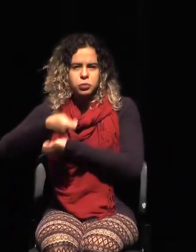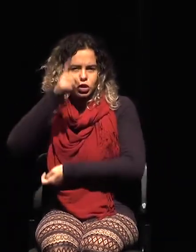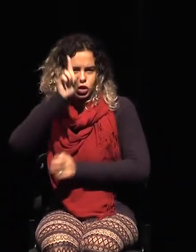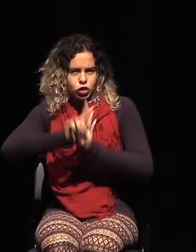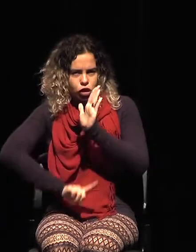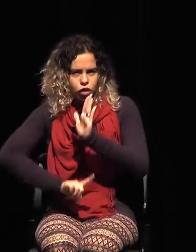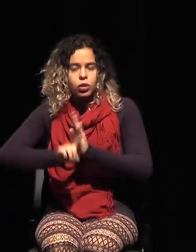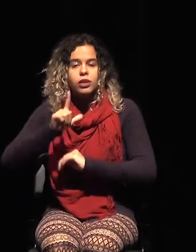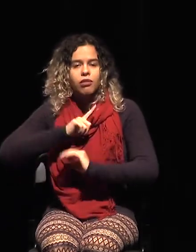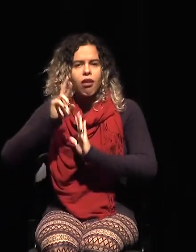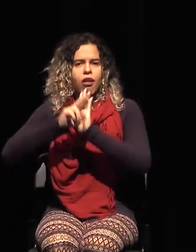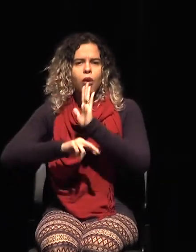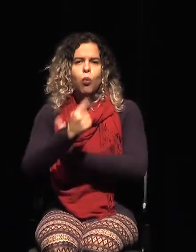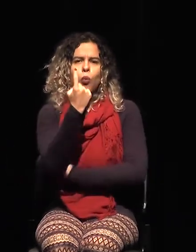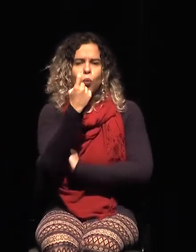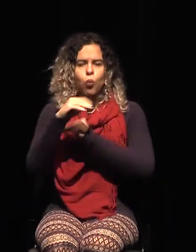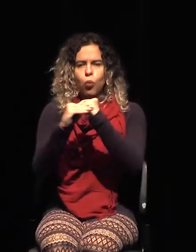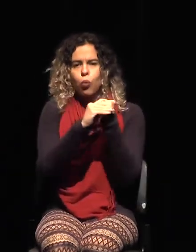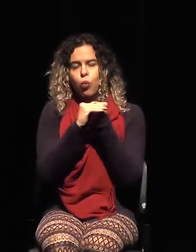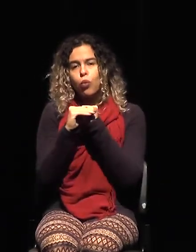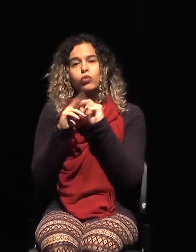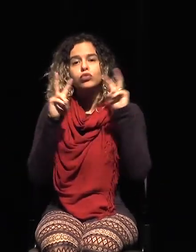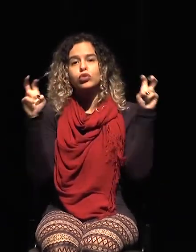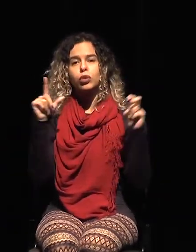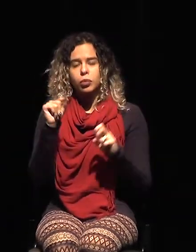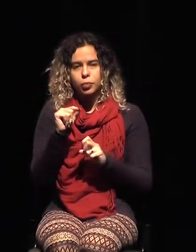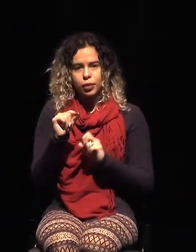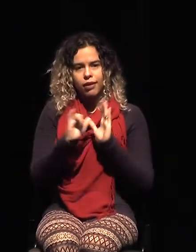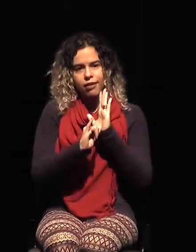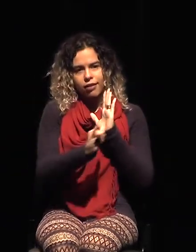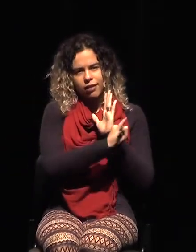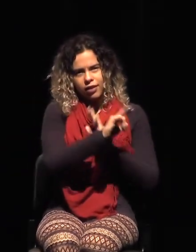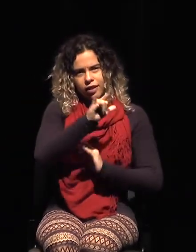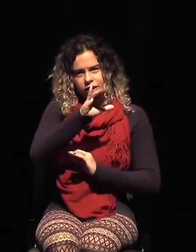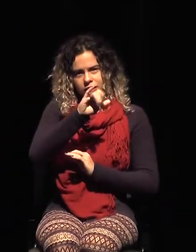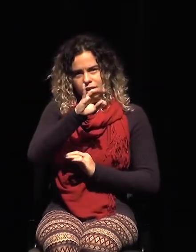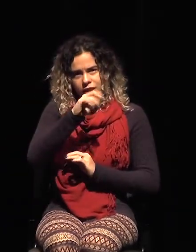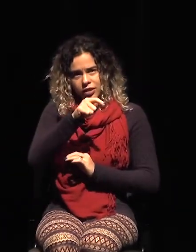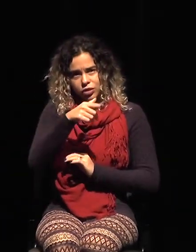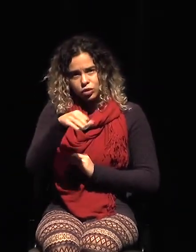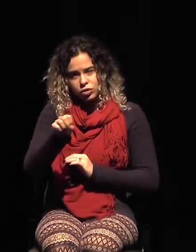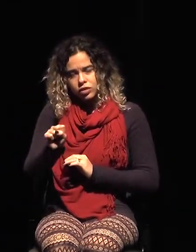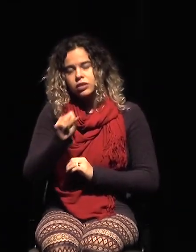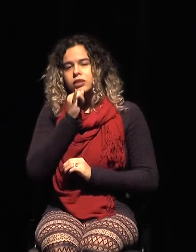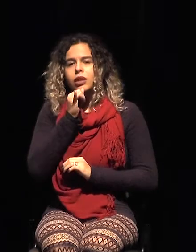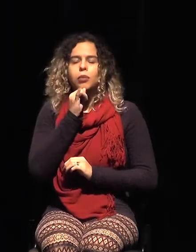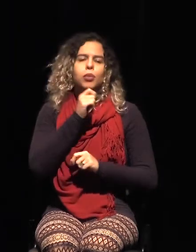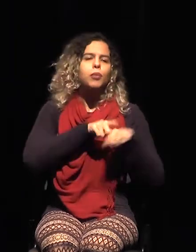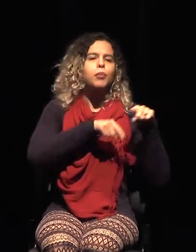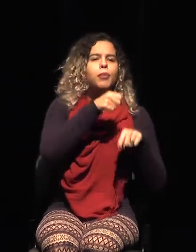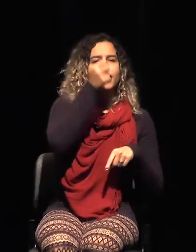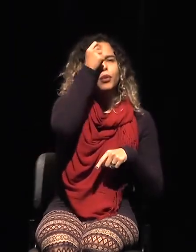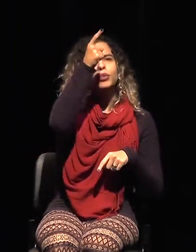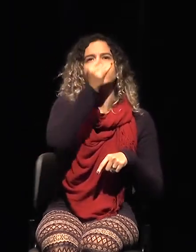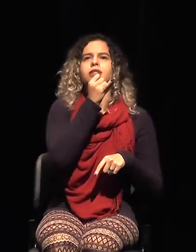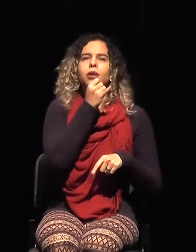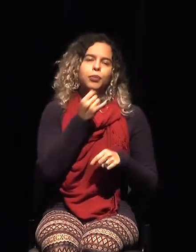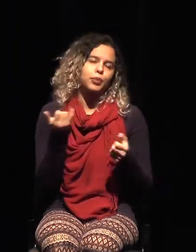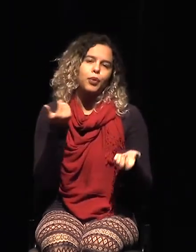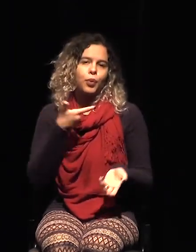Sabemos que tenemos una regla de las licitaciones. Vamos a pensar en la marina, el ejército, la aeronáutica, que tiene que